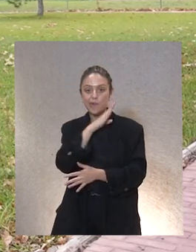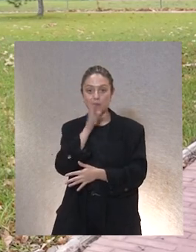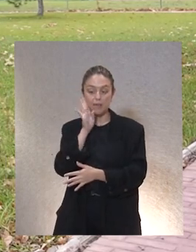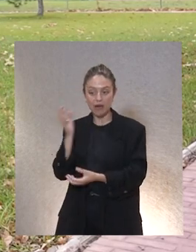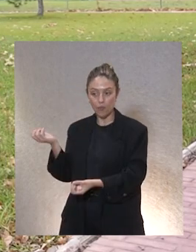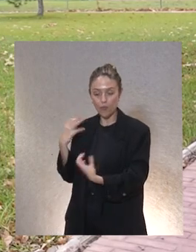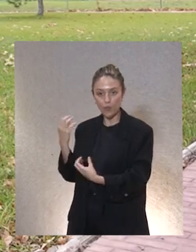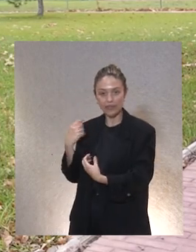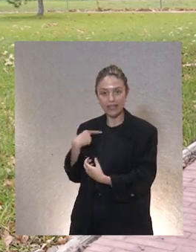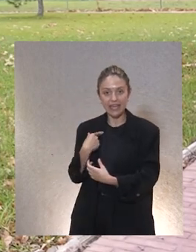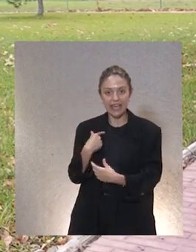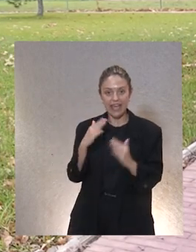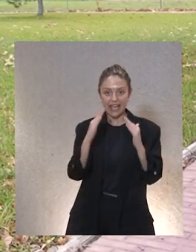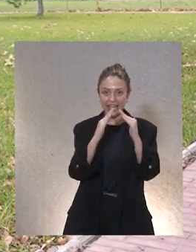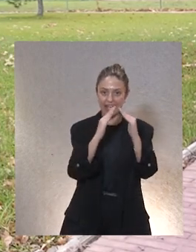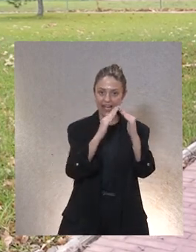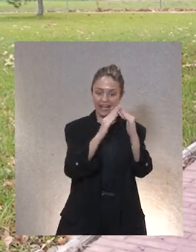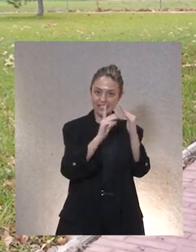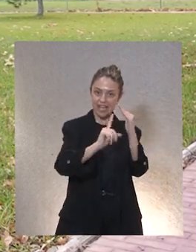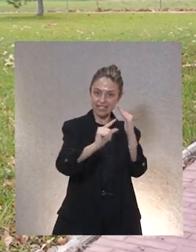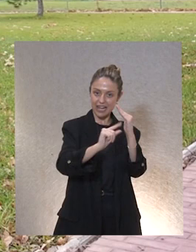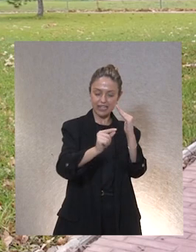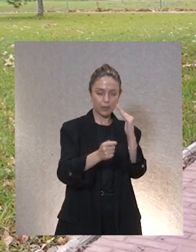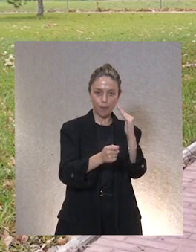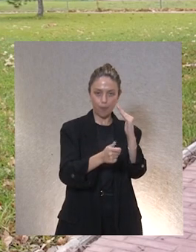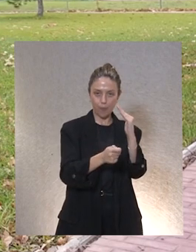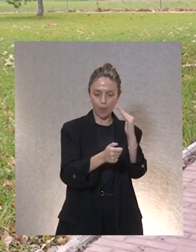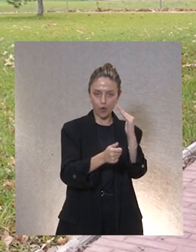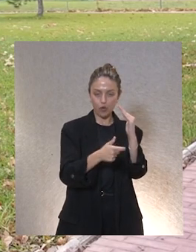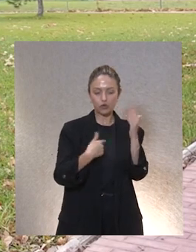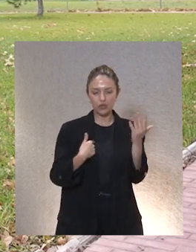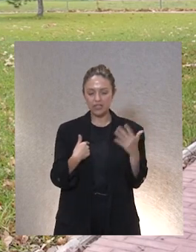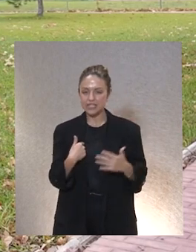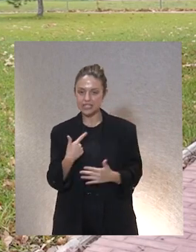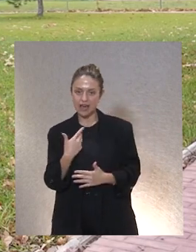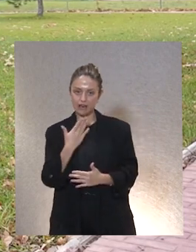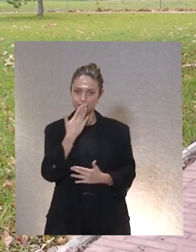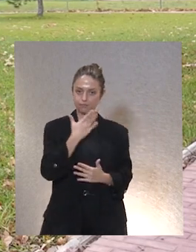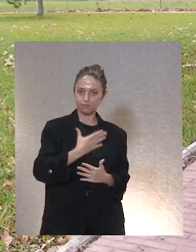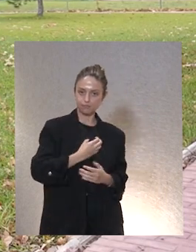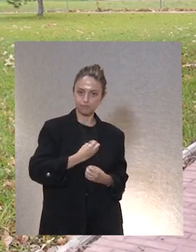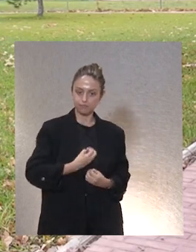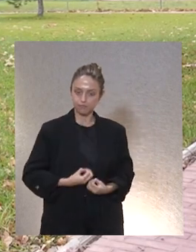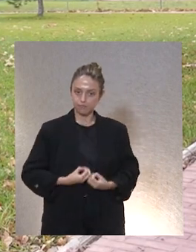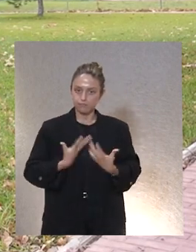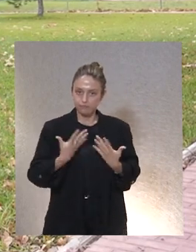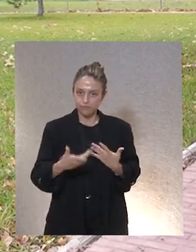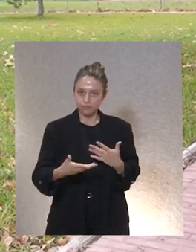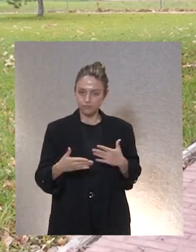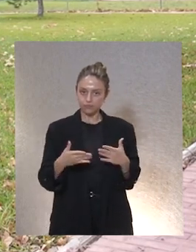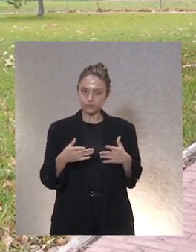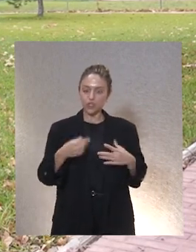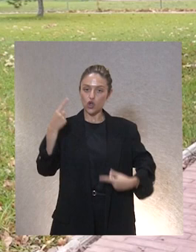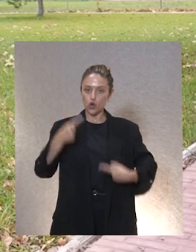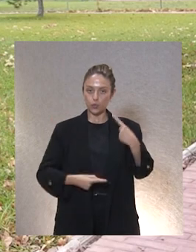salía mucho de casa luego decidimos ya pues arriesgarnos un poco más y sacarla a la comunidad y